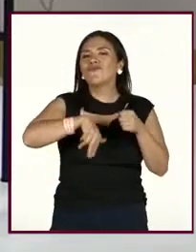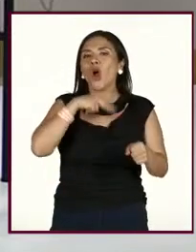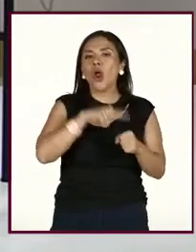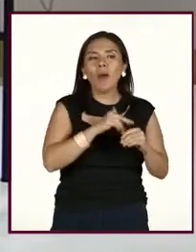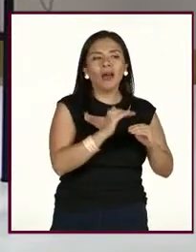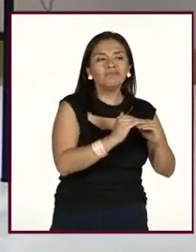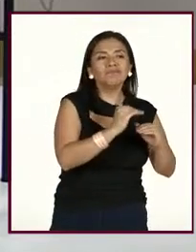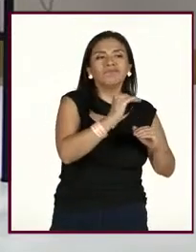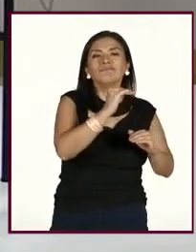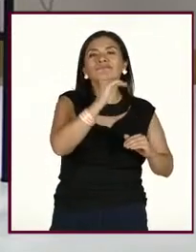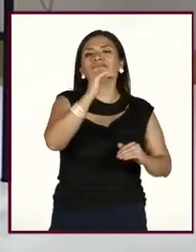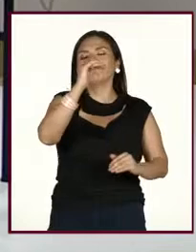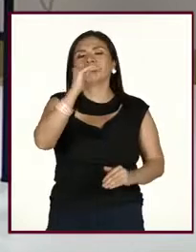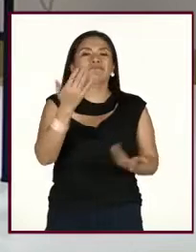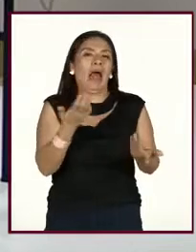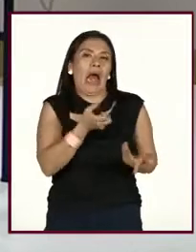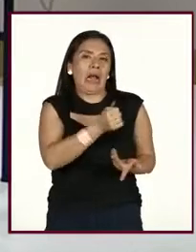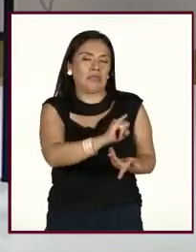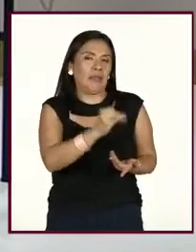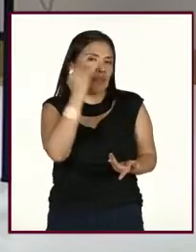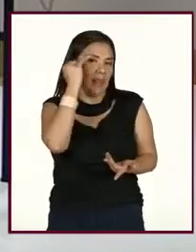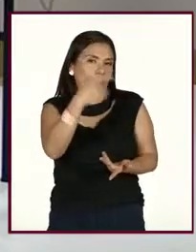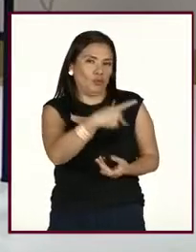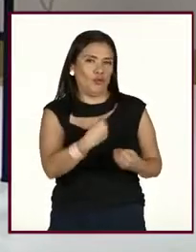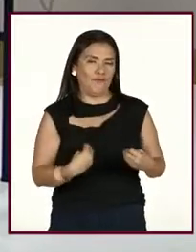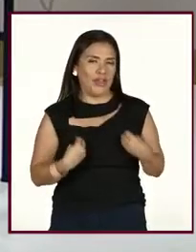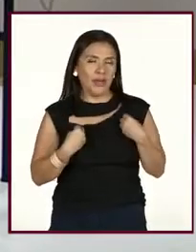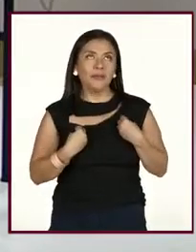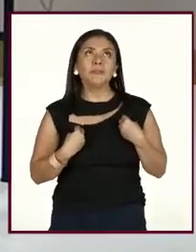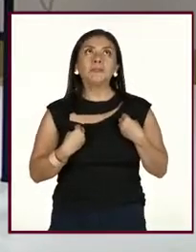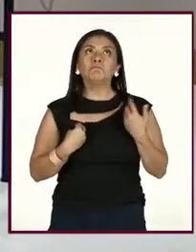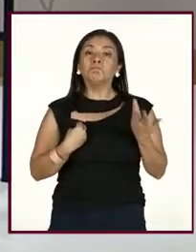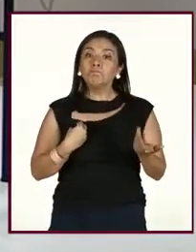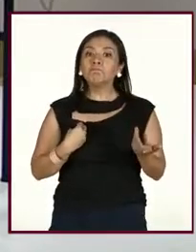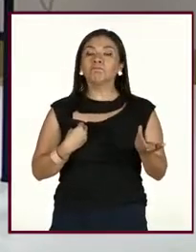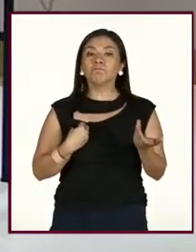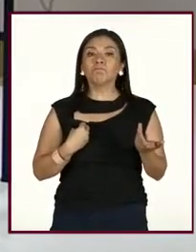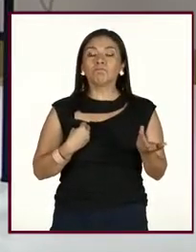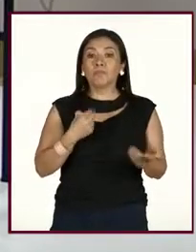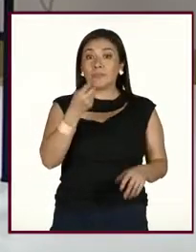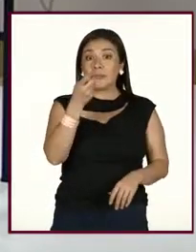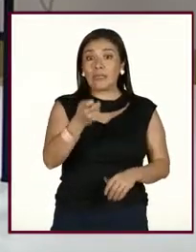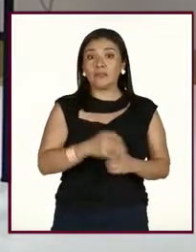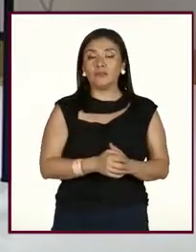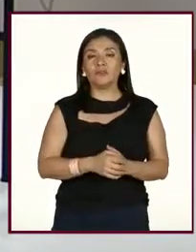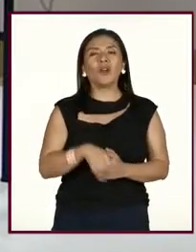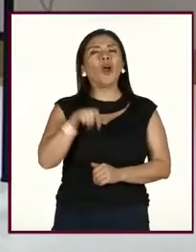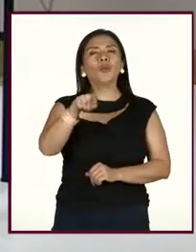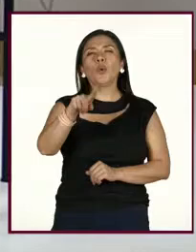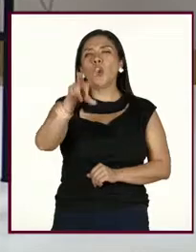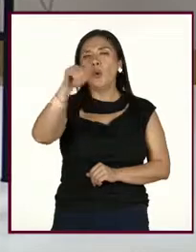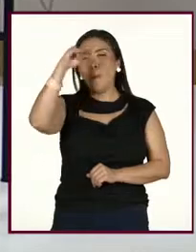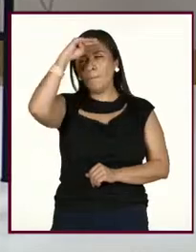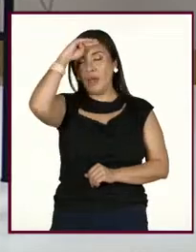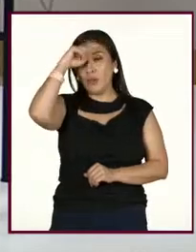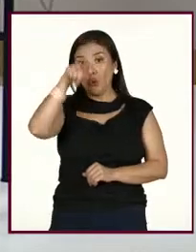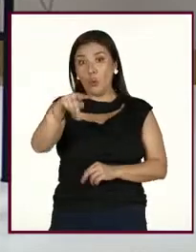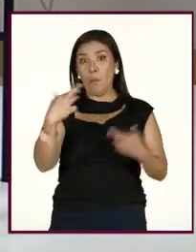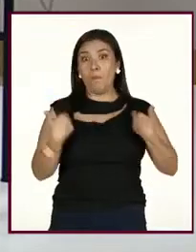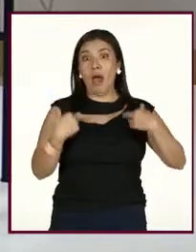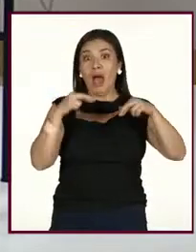pasar por esa etapa. Entonces, yo creo que el hecho de no engancharse, uno como